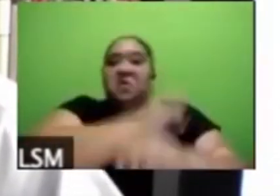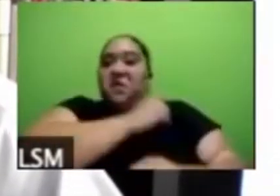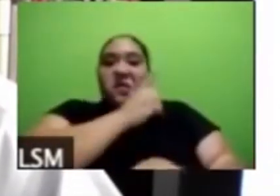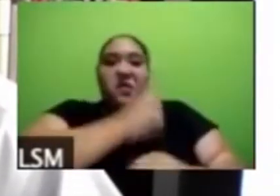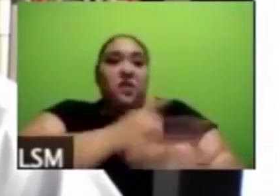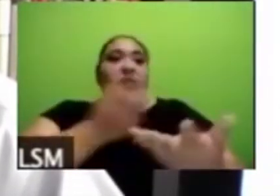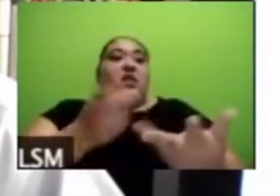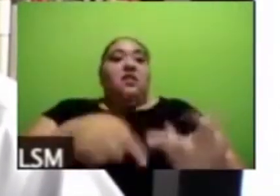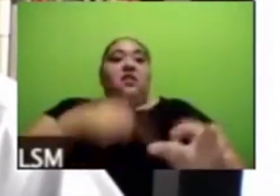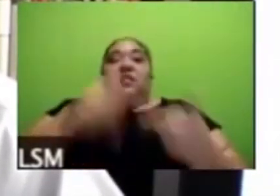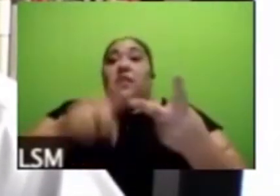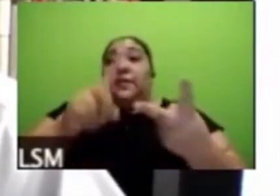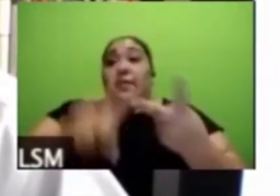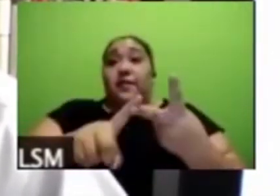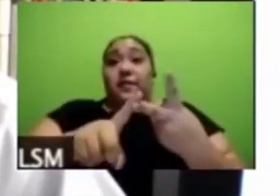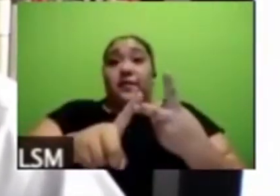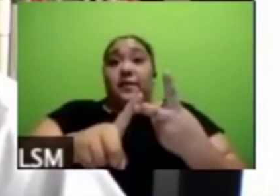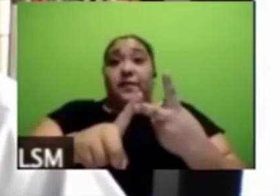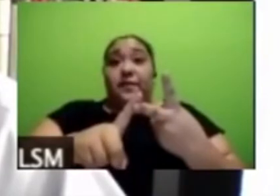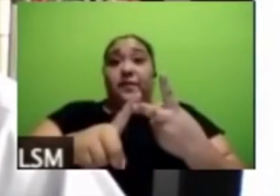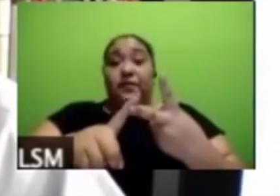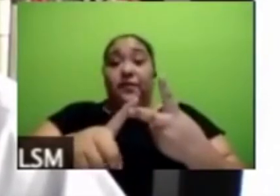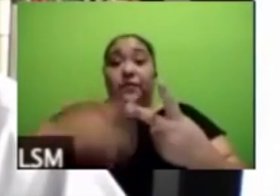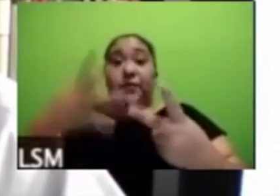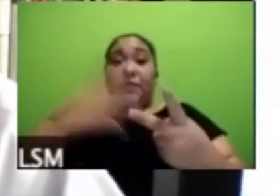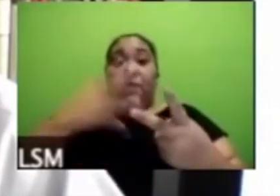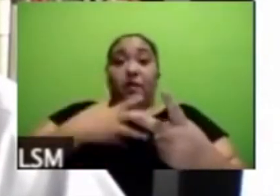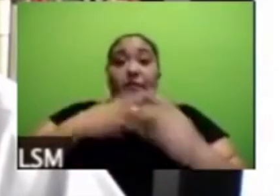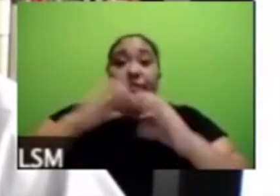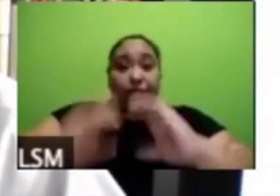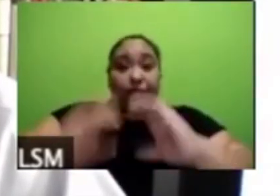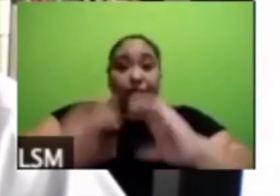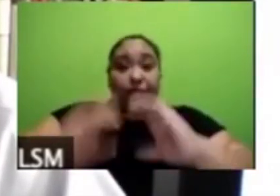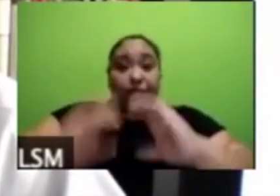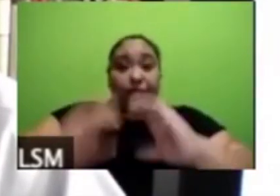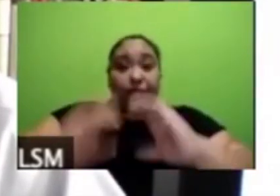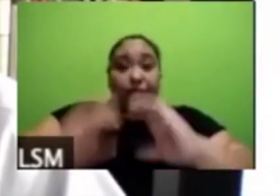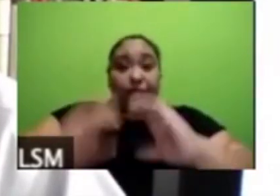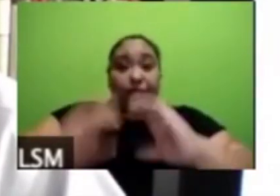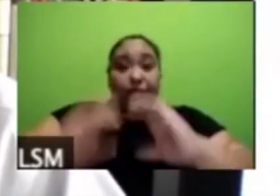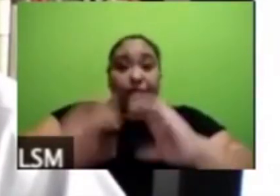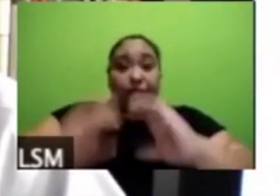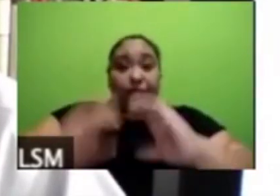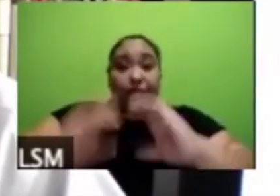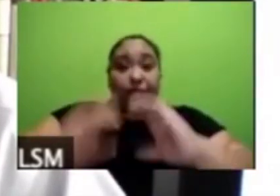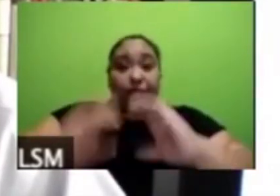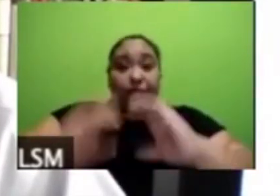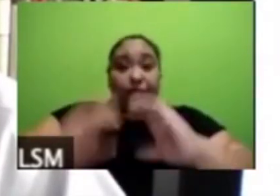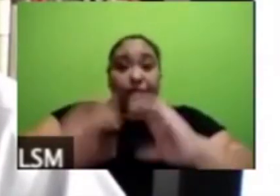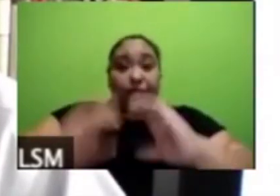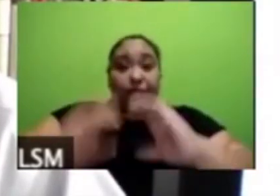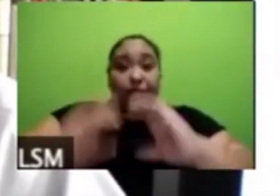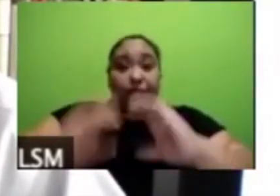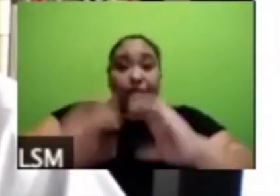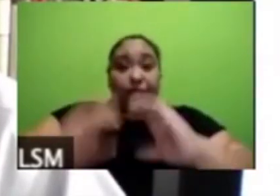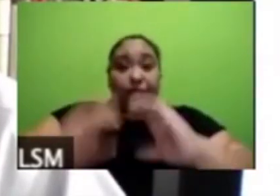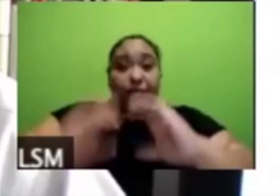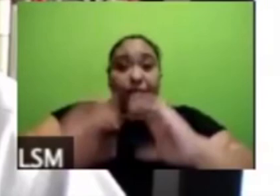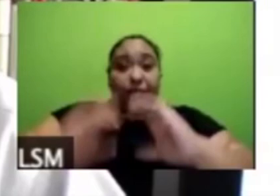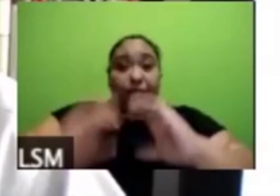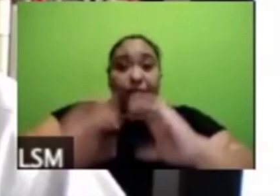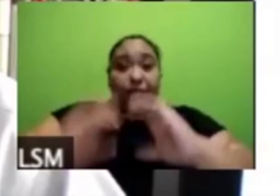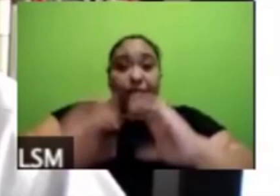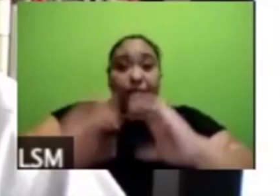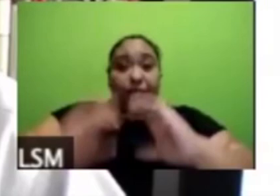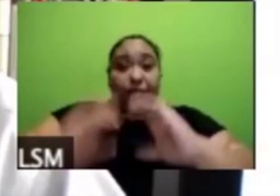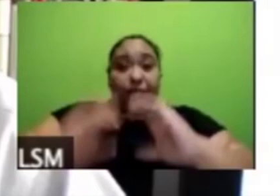tener con el mayor cuidado posible la atención en estos efectos no solamente de la desigualdad existente